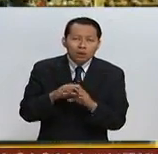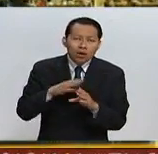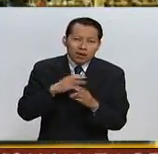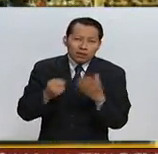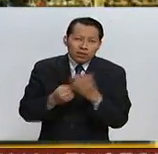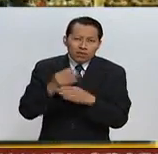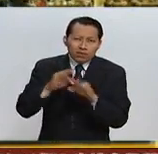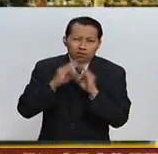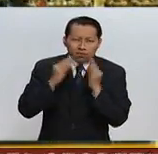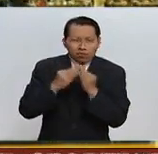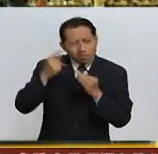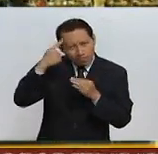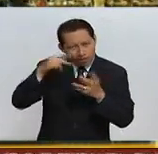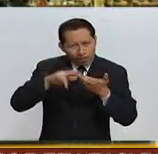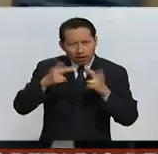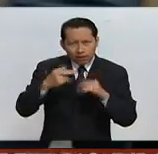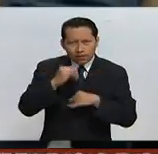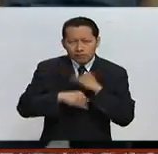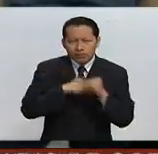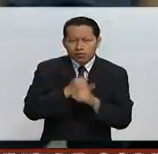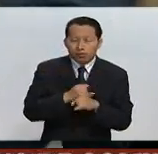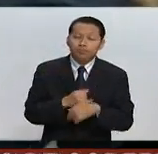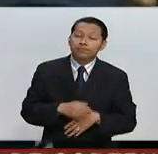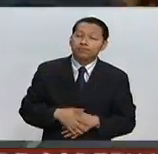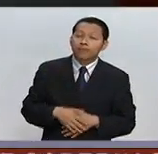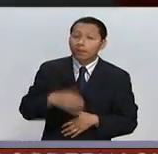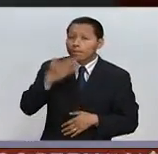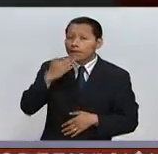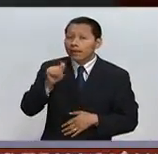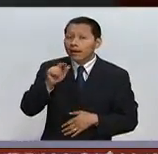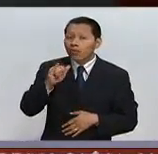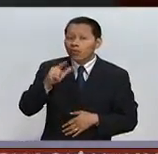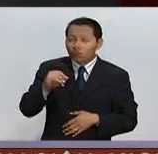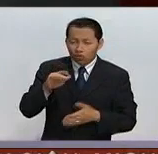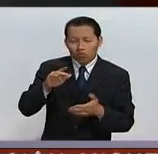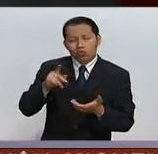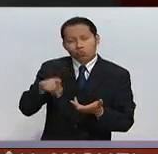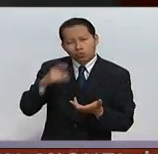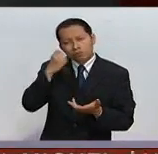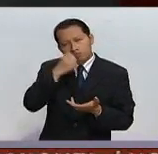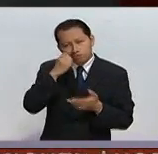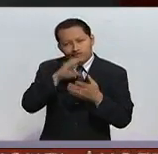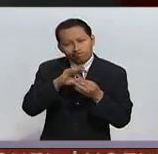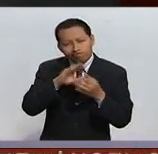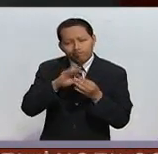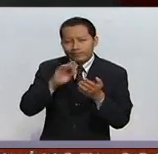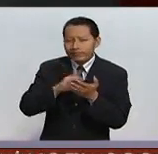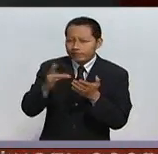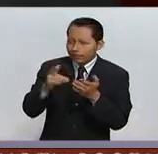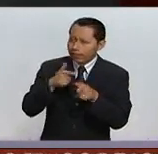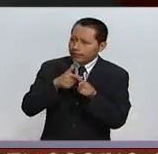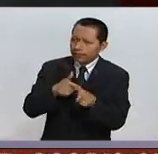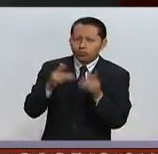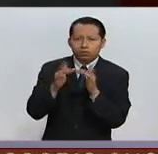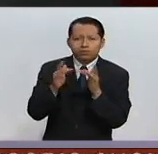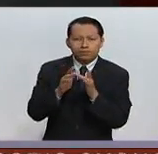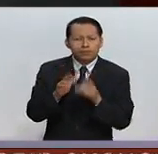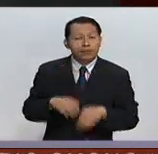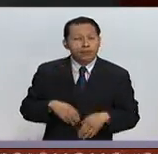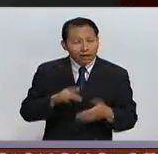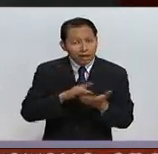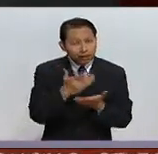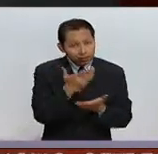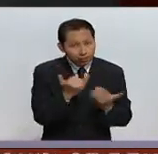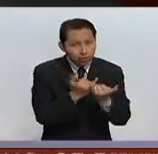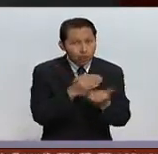dinámica en las relaciones internacionales. Excelente. Adolfo Laborde, como siempre, muchas gracias por tu análisis, y estamos en contacto. Gracias a ustedes.